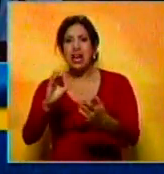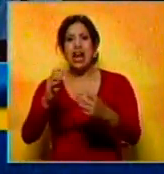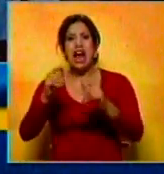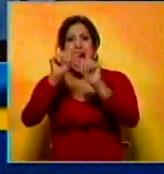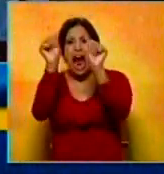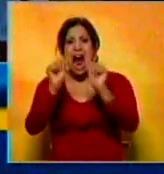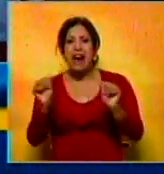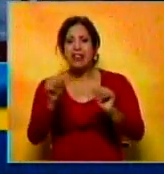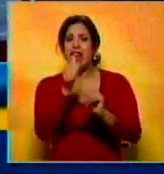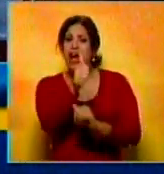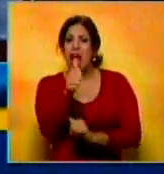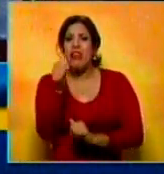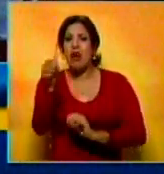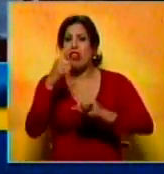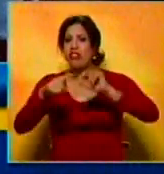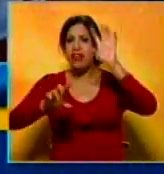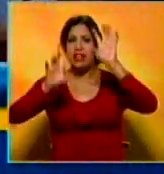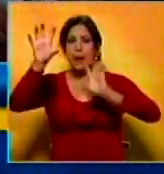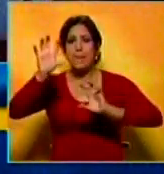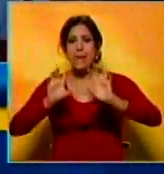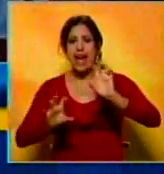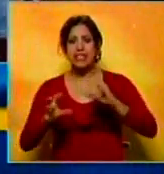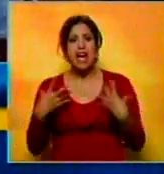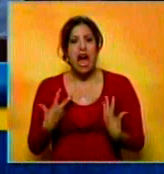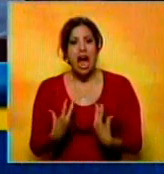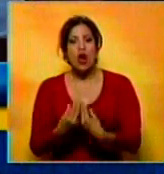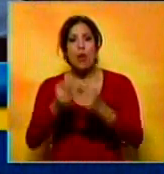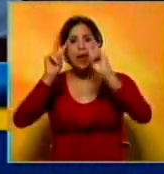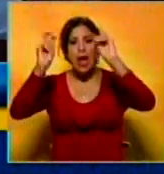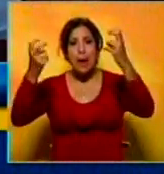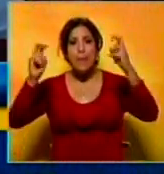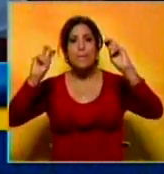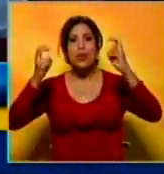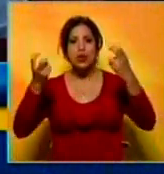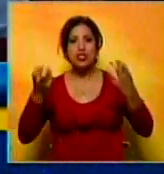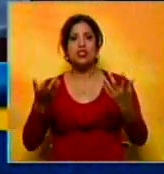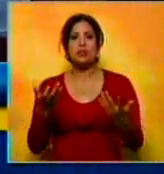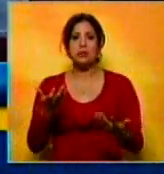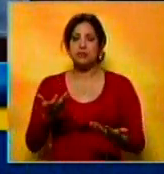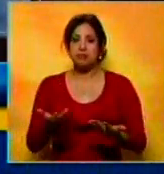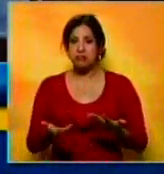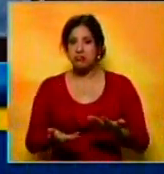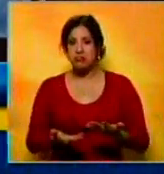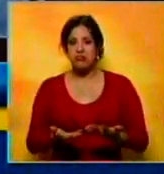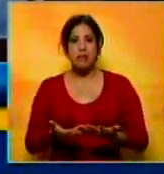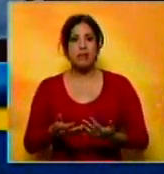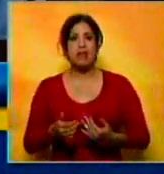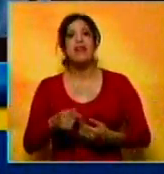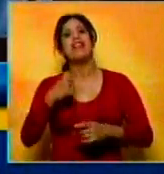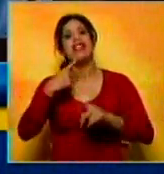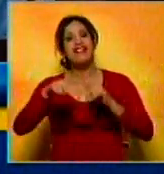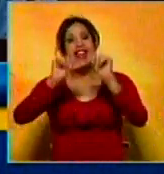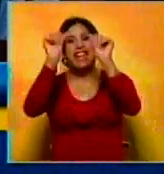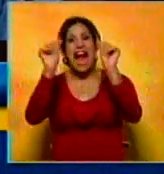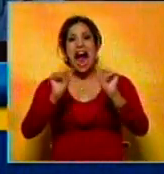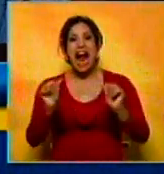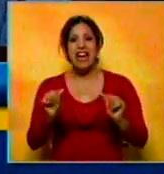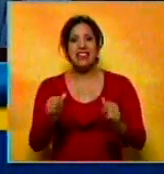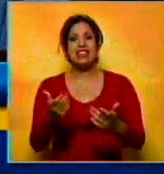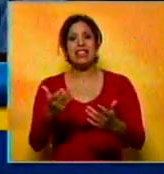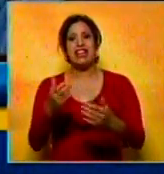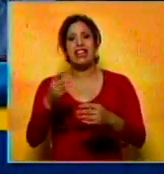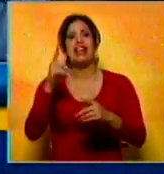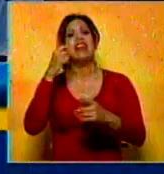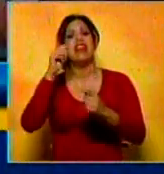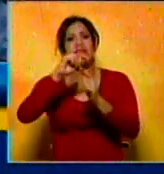artística de cada uno de los países, acompañado de una exposición de arte, bien sea